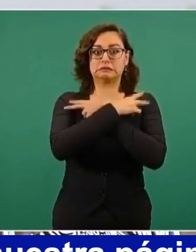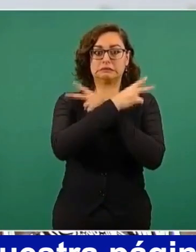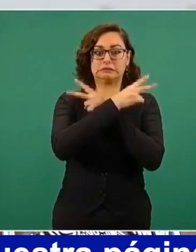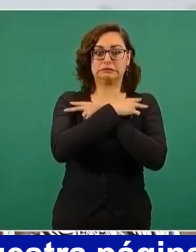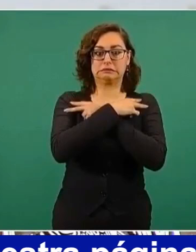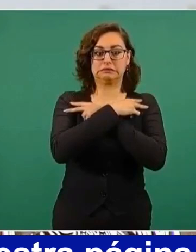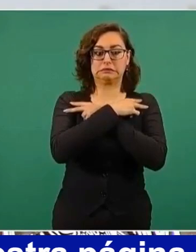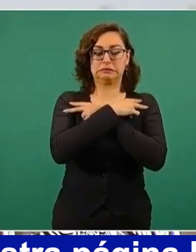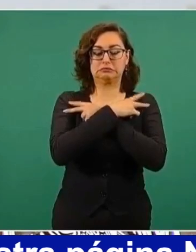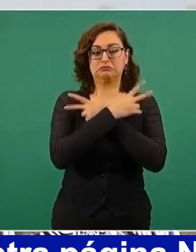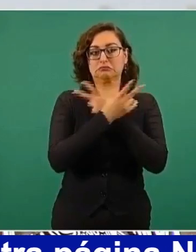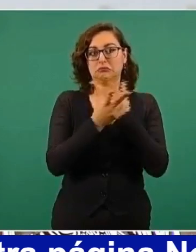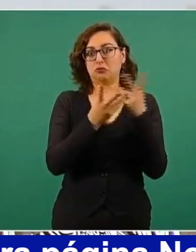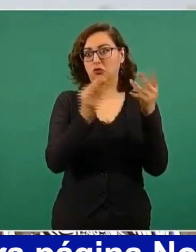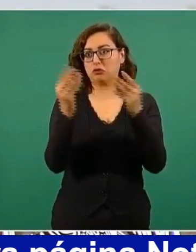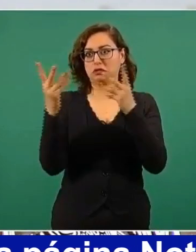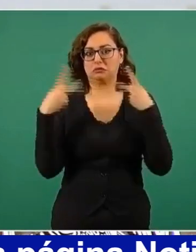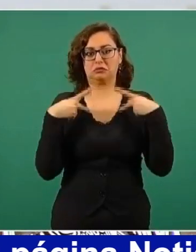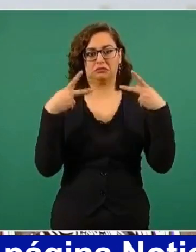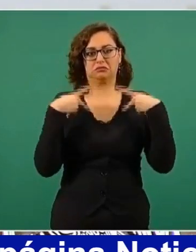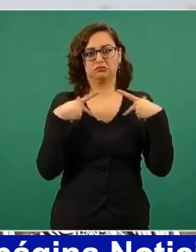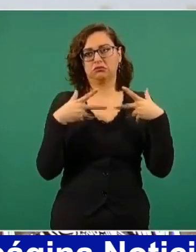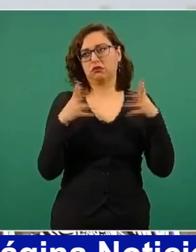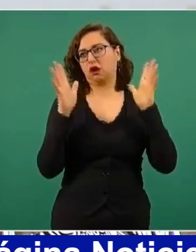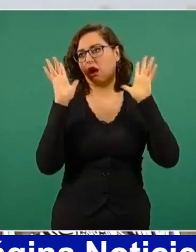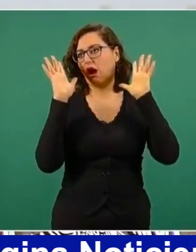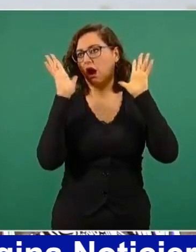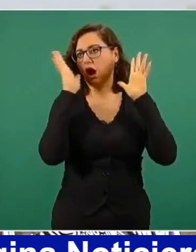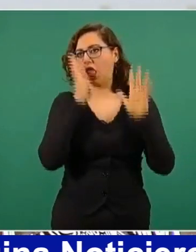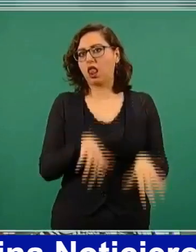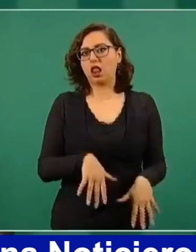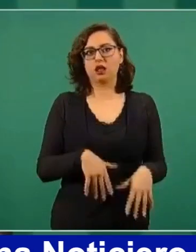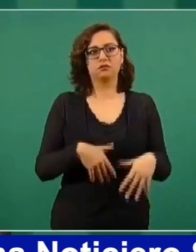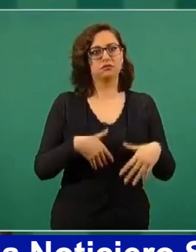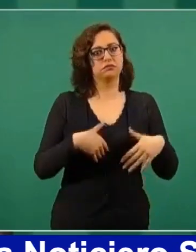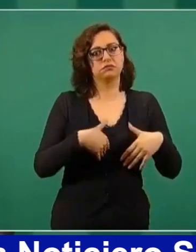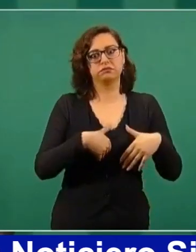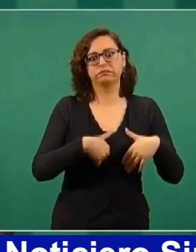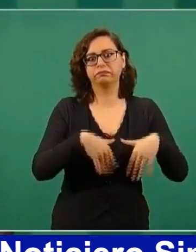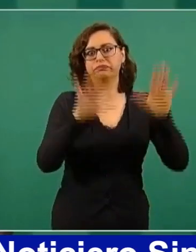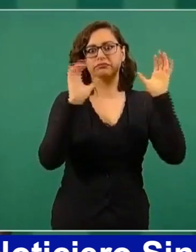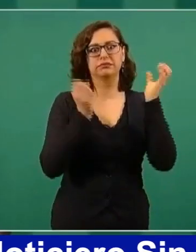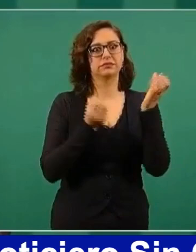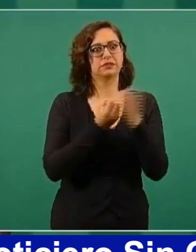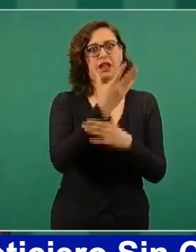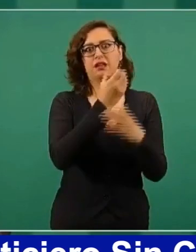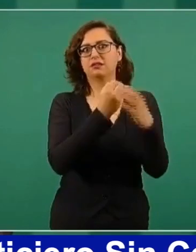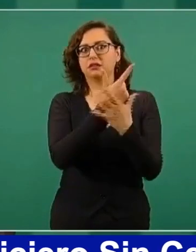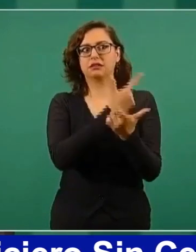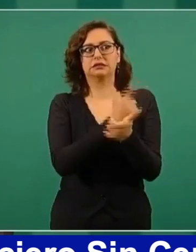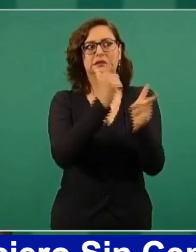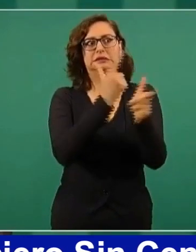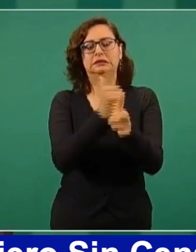relajó la disciplina y afortunadamente no se dio.